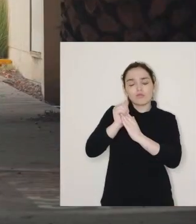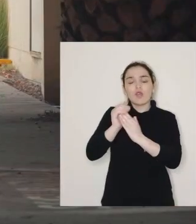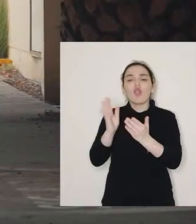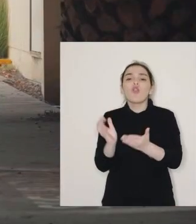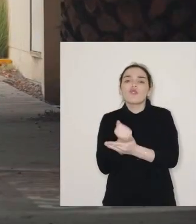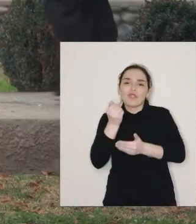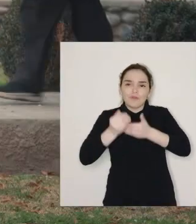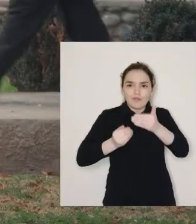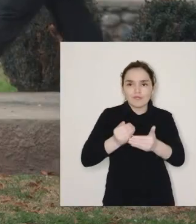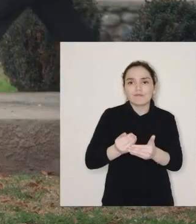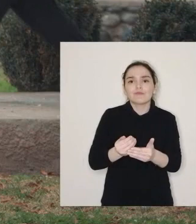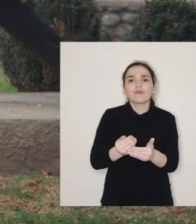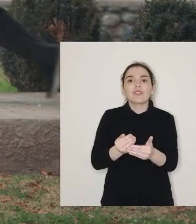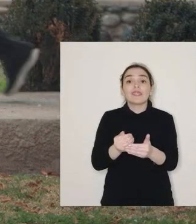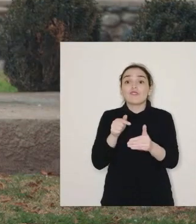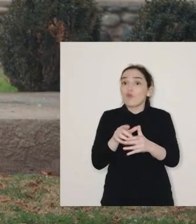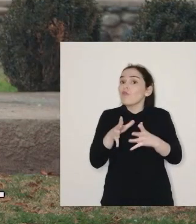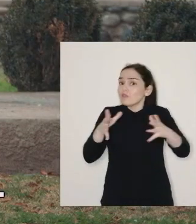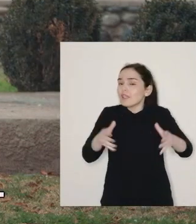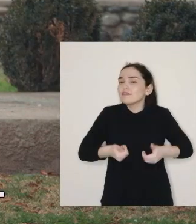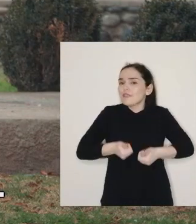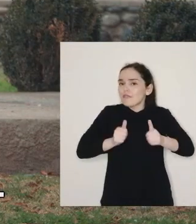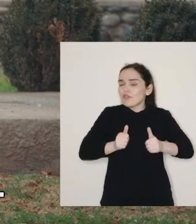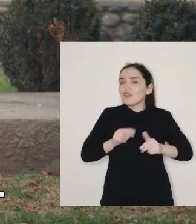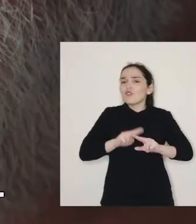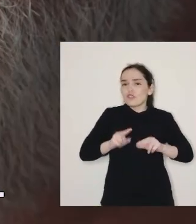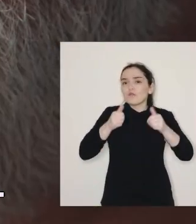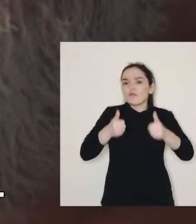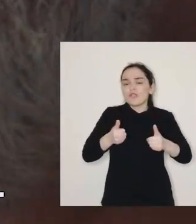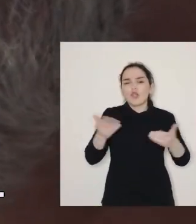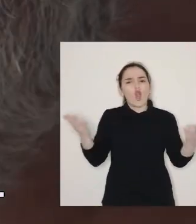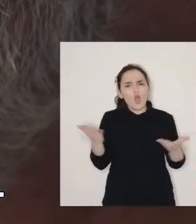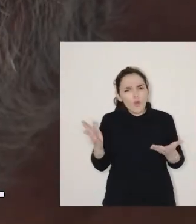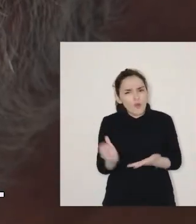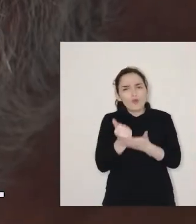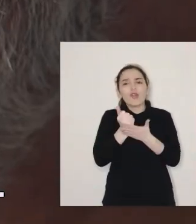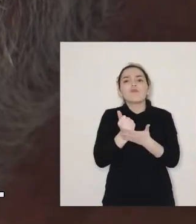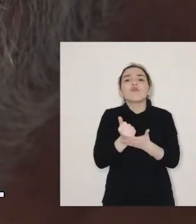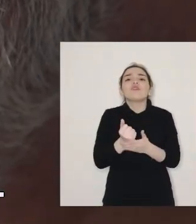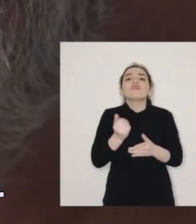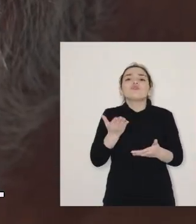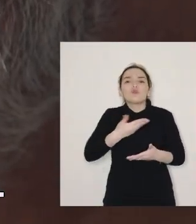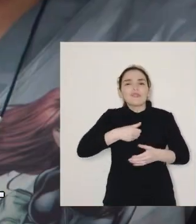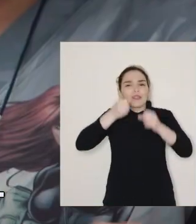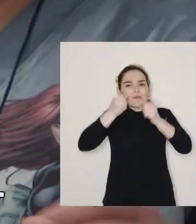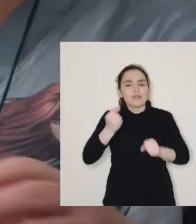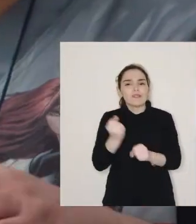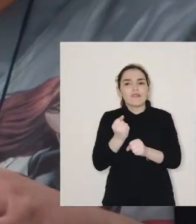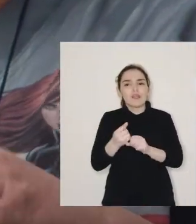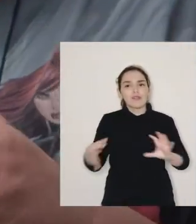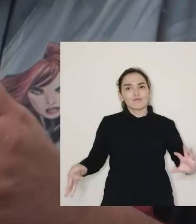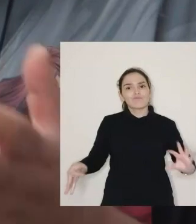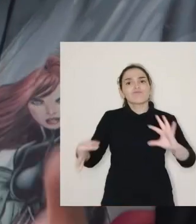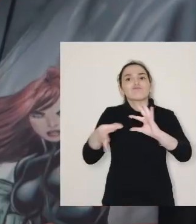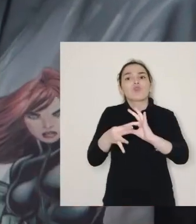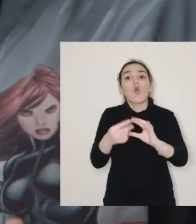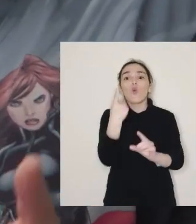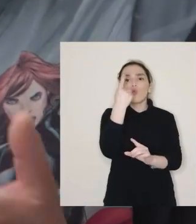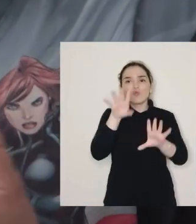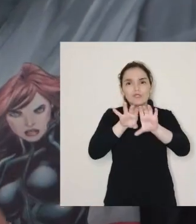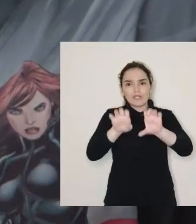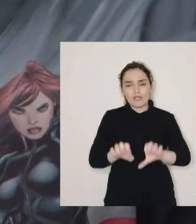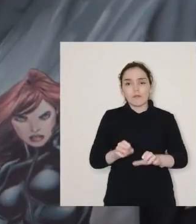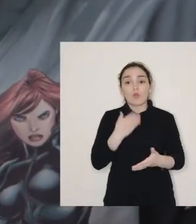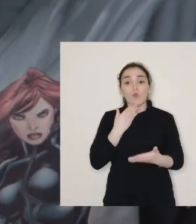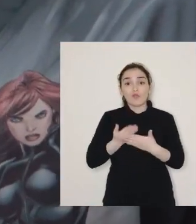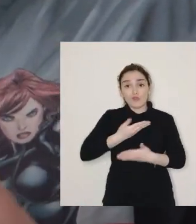un enorme desafío, lo hicimos fantástico. Y las claves del éxito final fue nuestra capacidad de trabajar como un solo sistema. Cuando nosotros ponemos al centro las